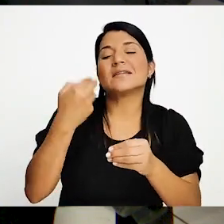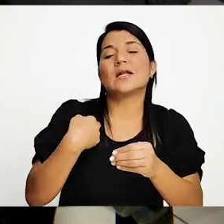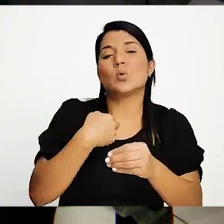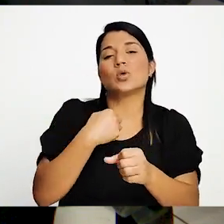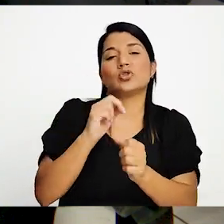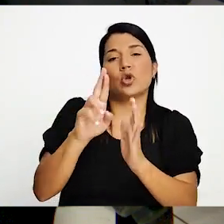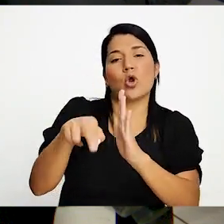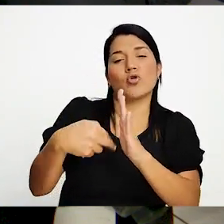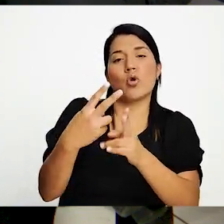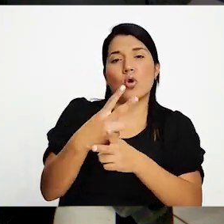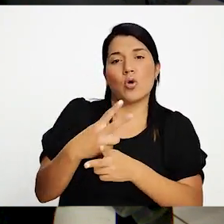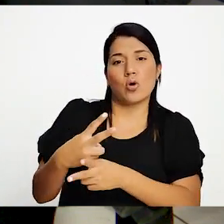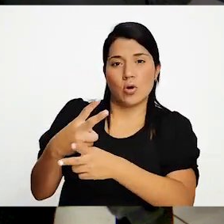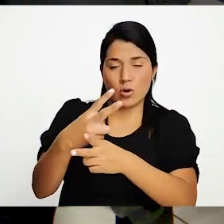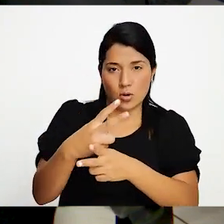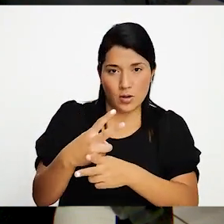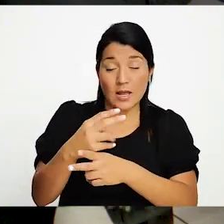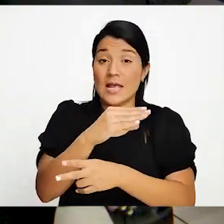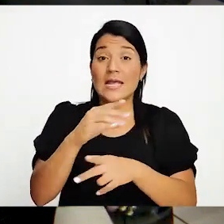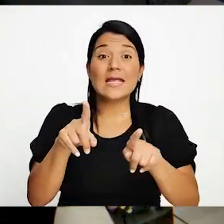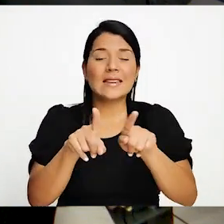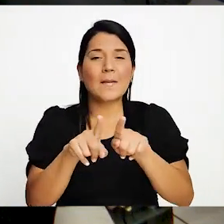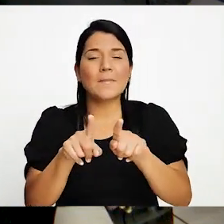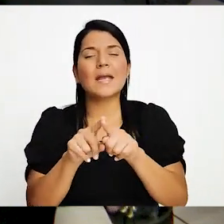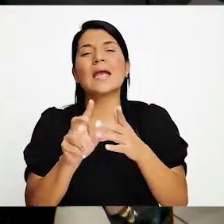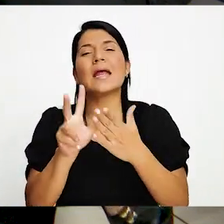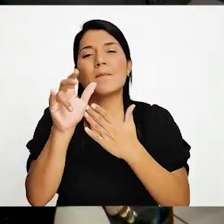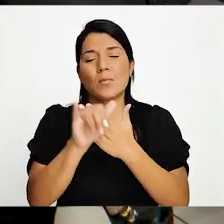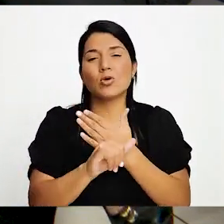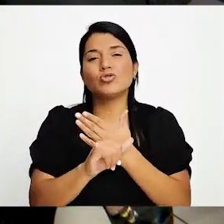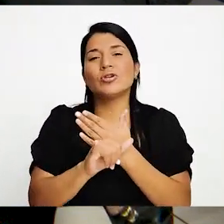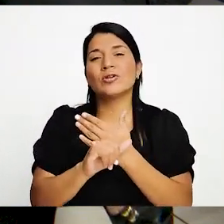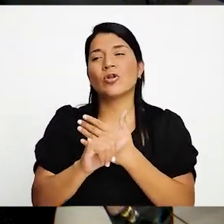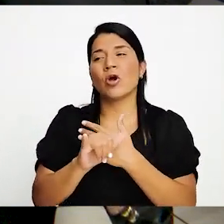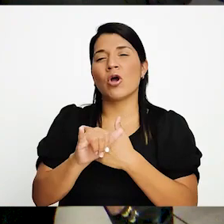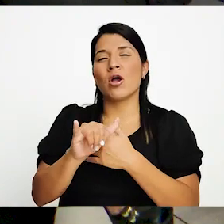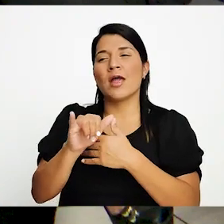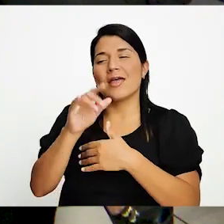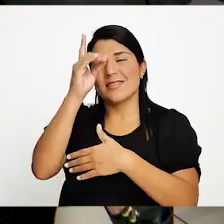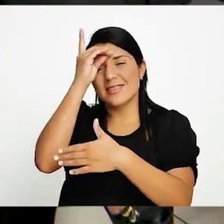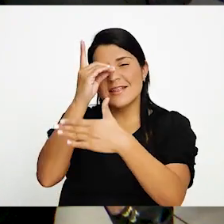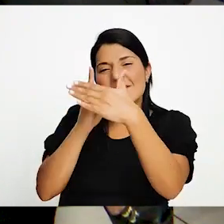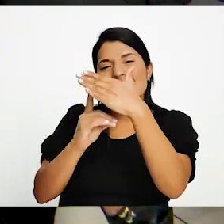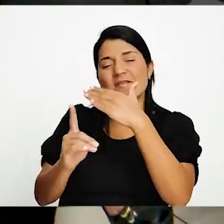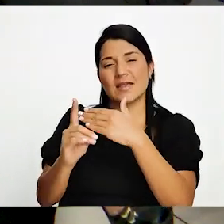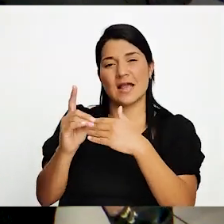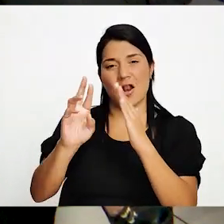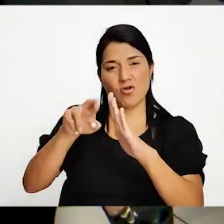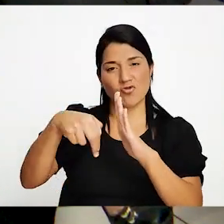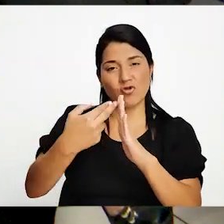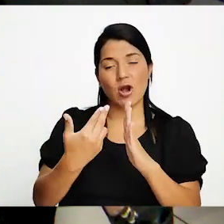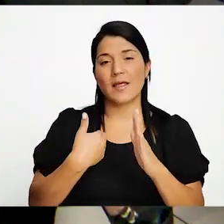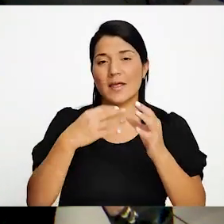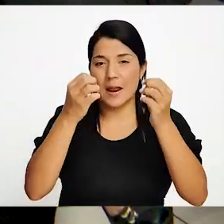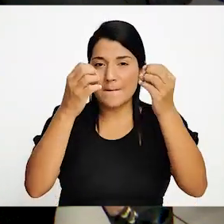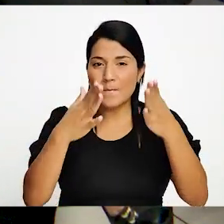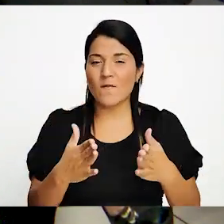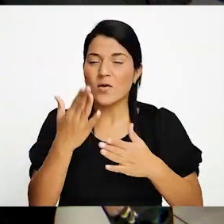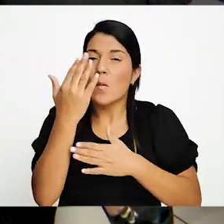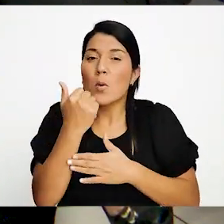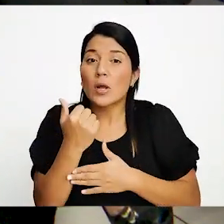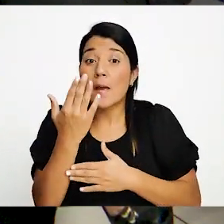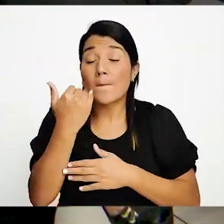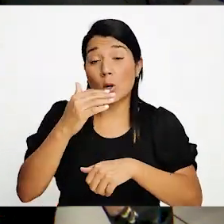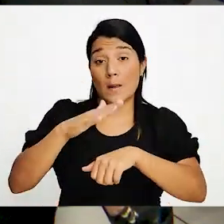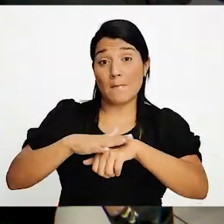Tercero, el proyecto como tal también dignifica al educador. ¿Por qué dignifica al educador? Porque esto hace que